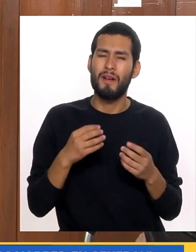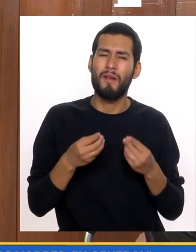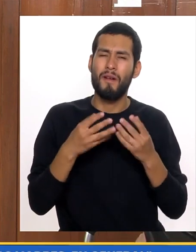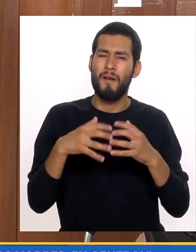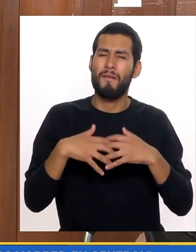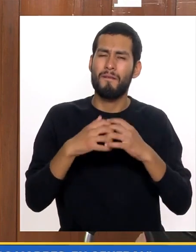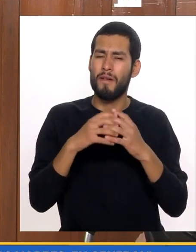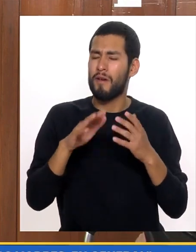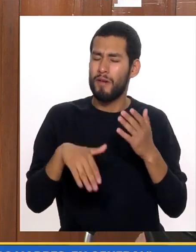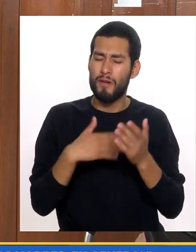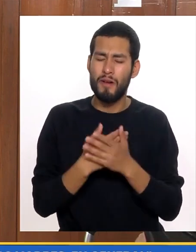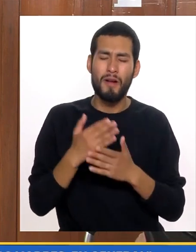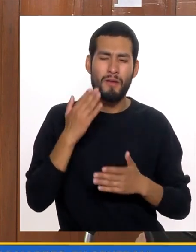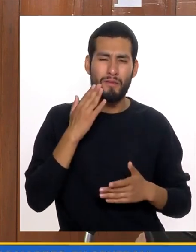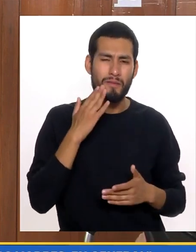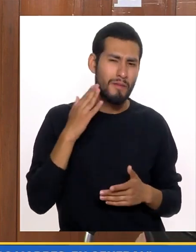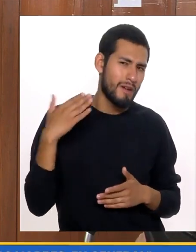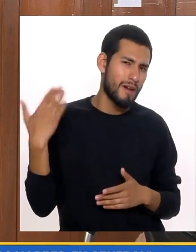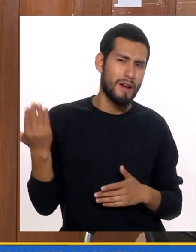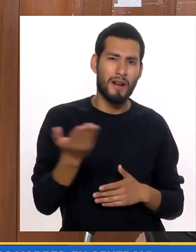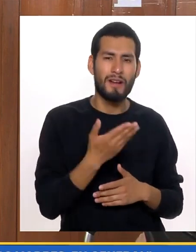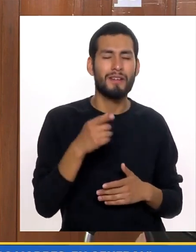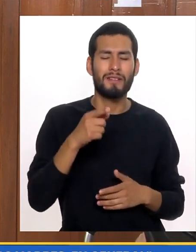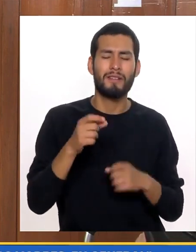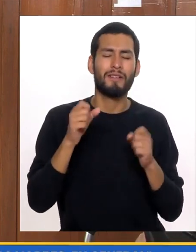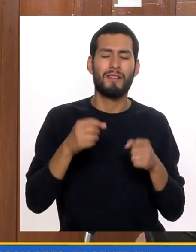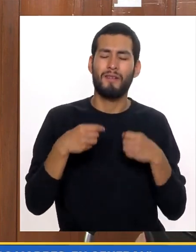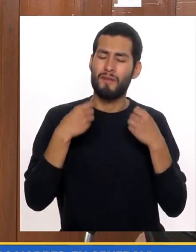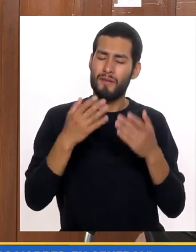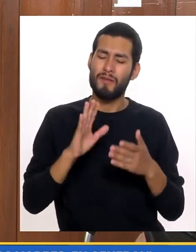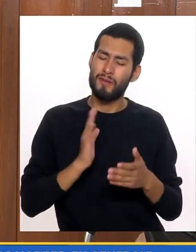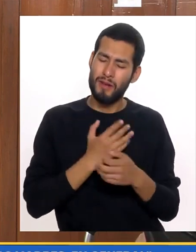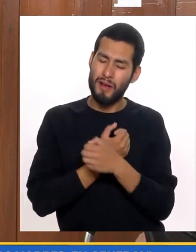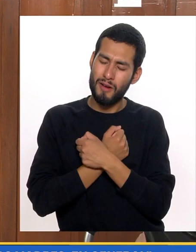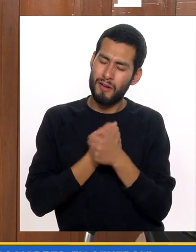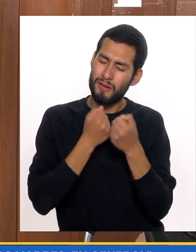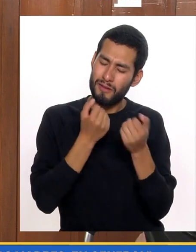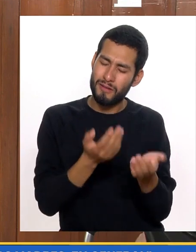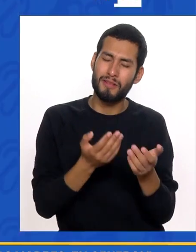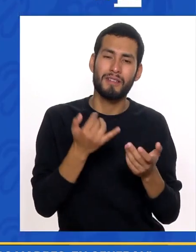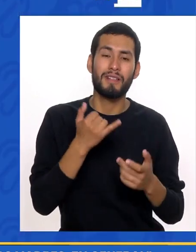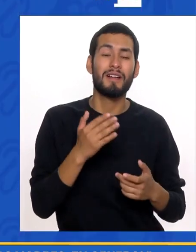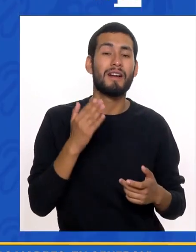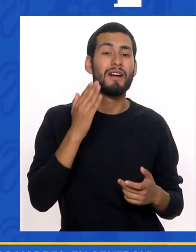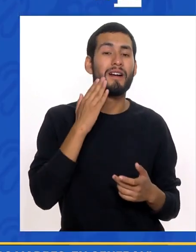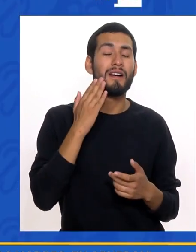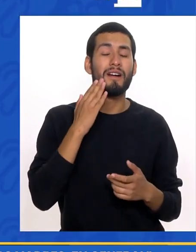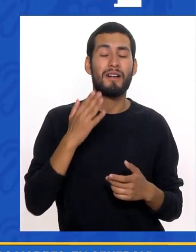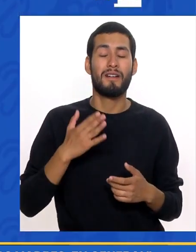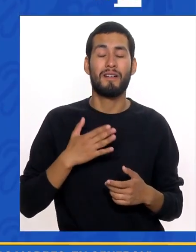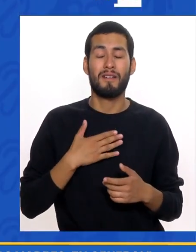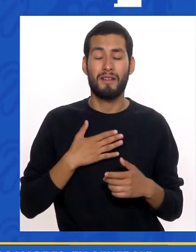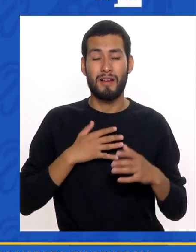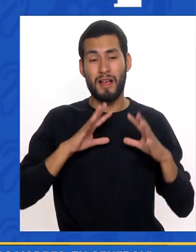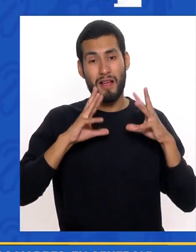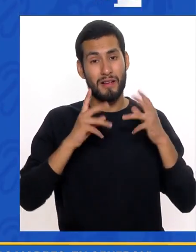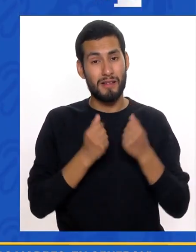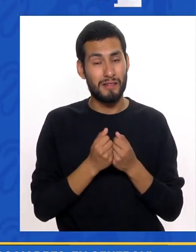Que le nace Entonces darle Toda esa fortaleza A todas las madres En general Que se merecen Todo nuestro cariño Nuestro amor Y a las